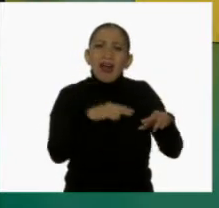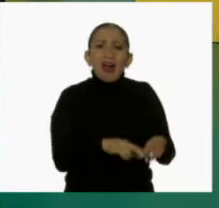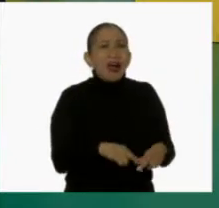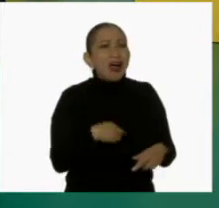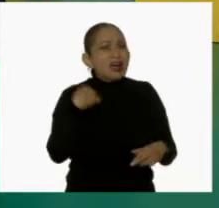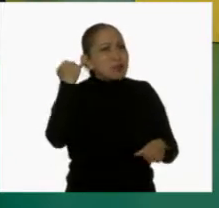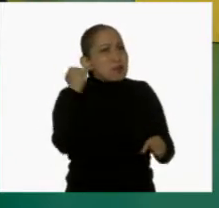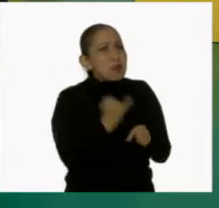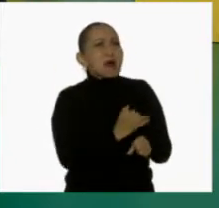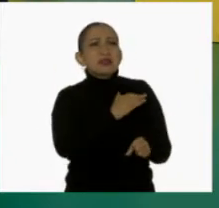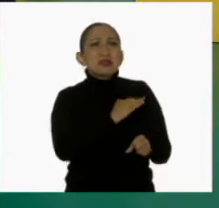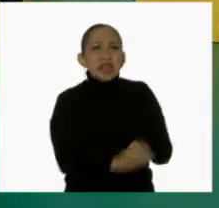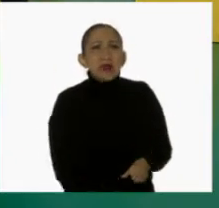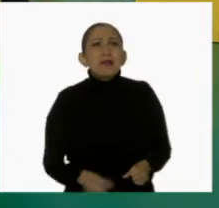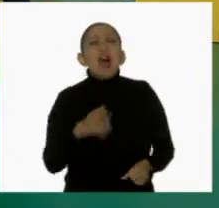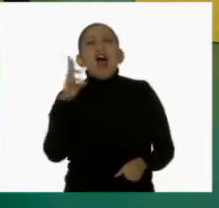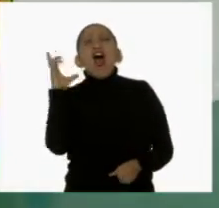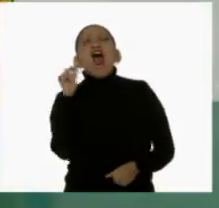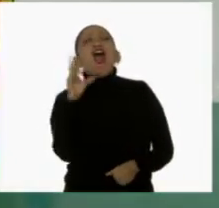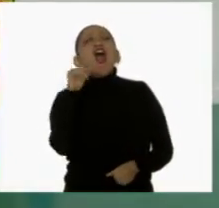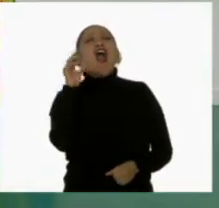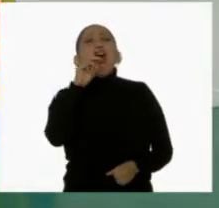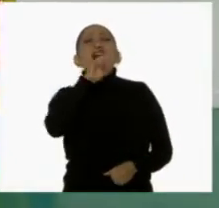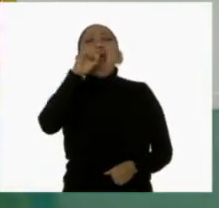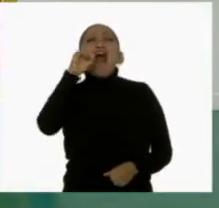No puede ser. ¡No!